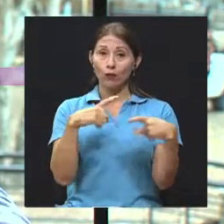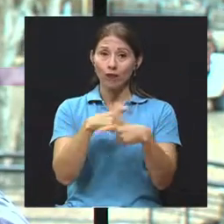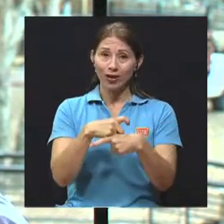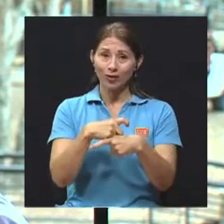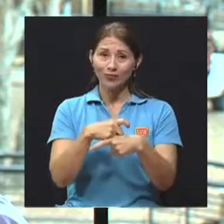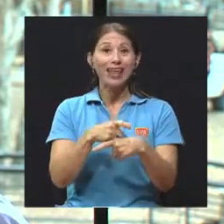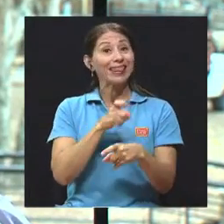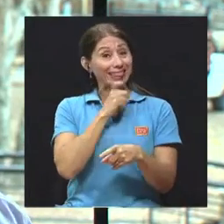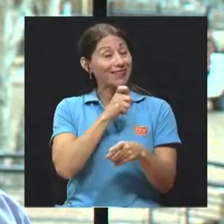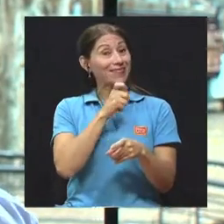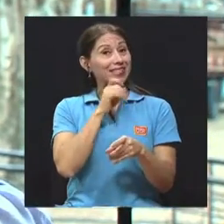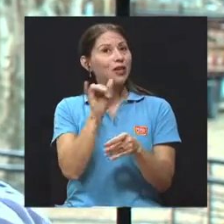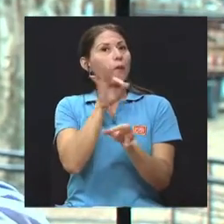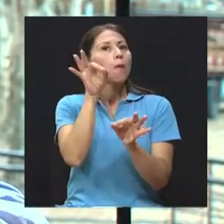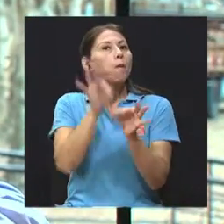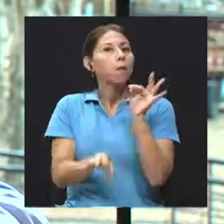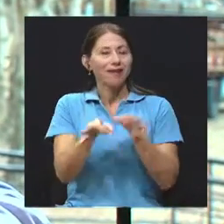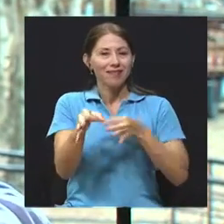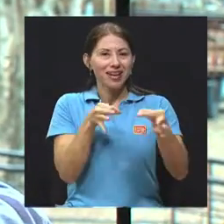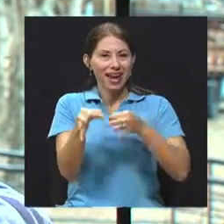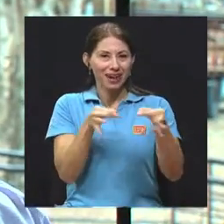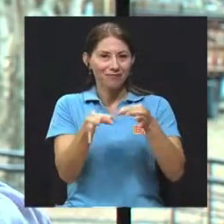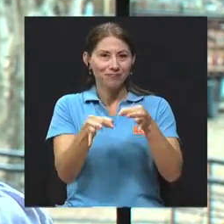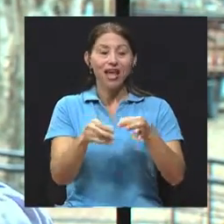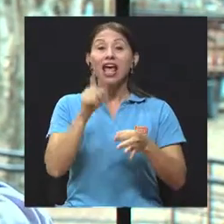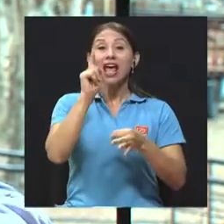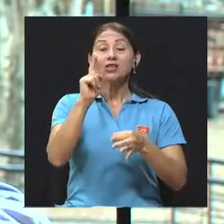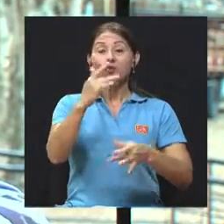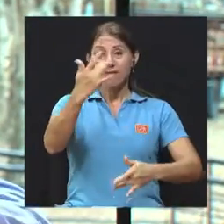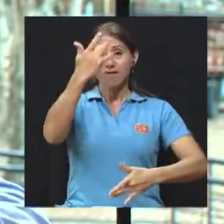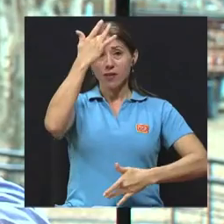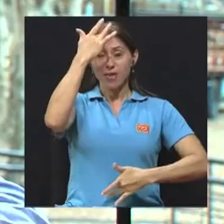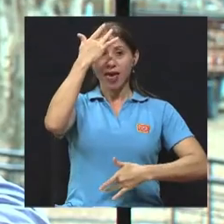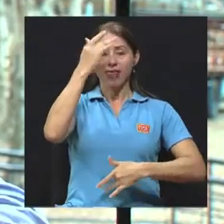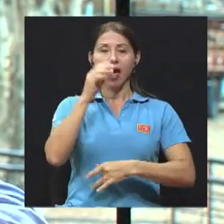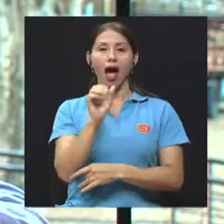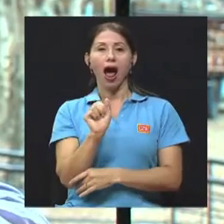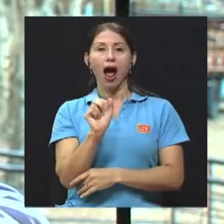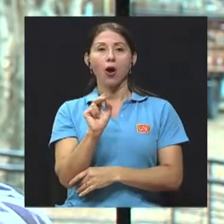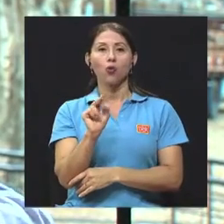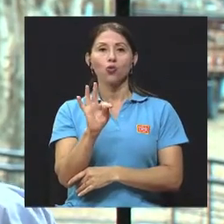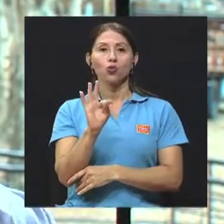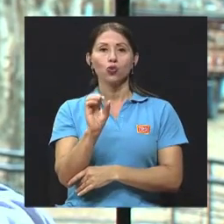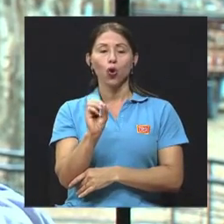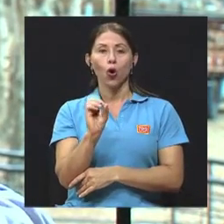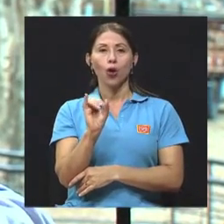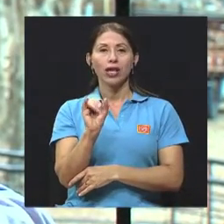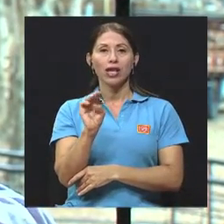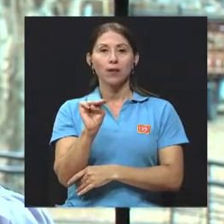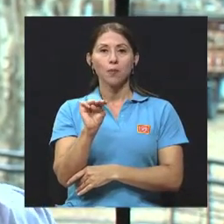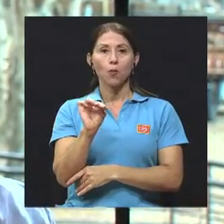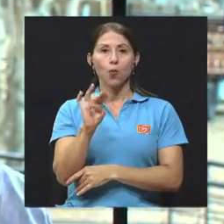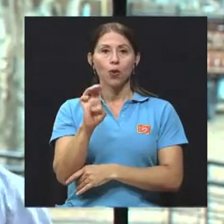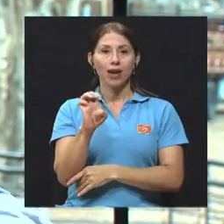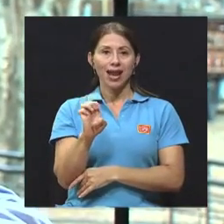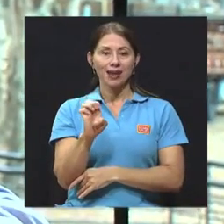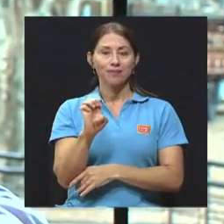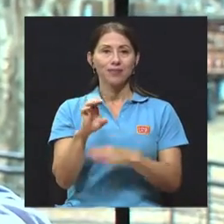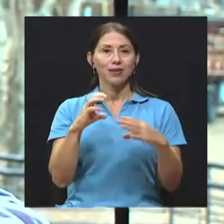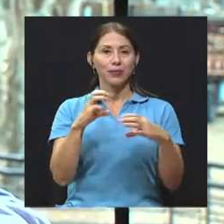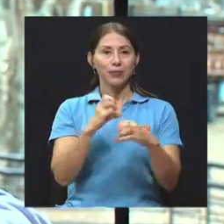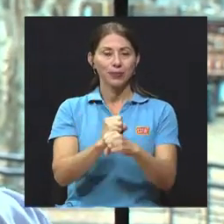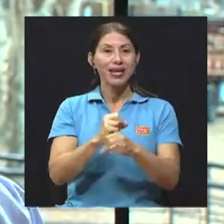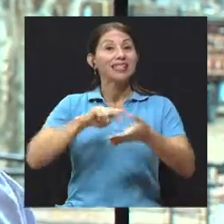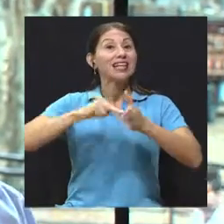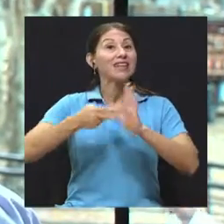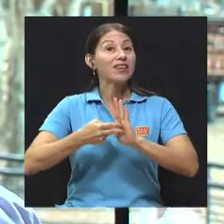sencillas. Lo que podemos decir es que una enfermedad autoinmune sistémica. Y con eso uno hace referencia que hay un problema en el sistema inmunológico,